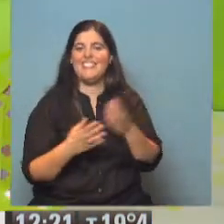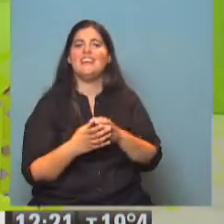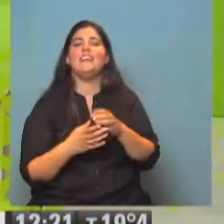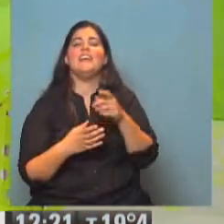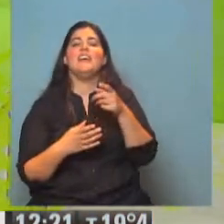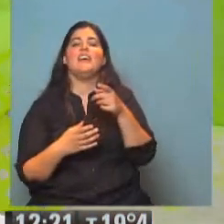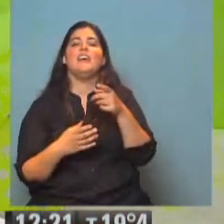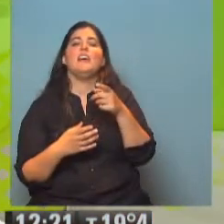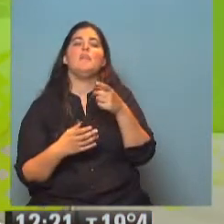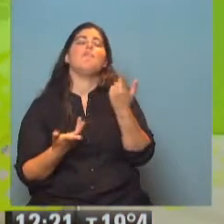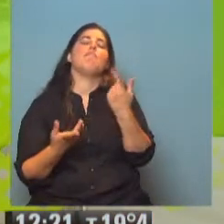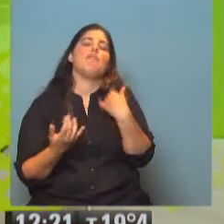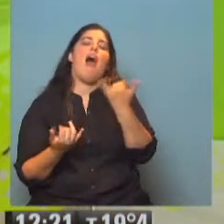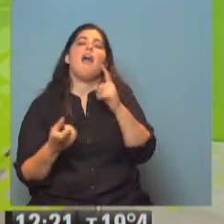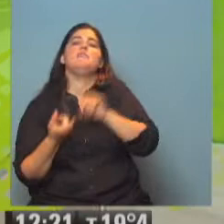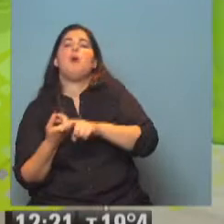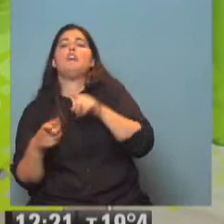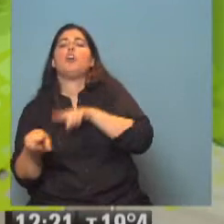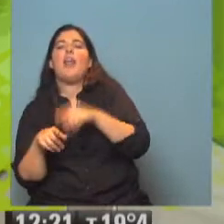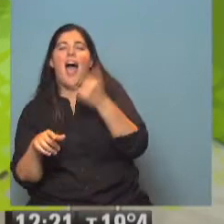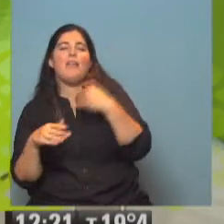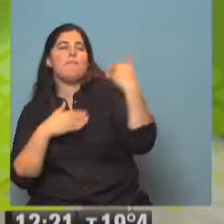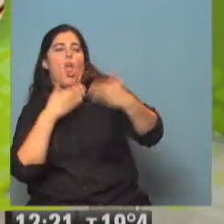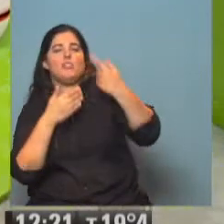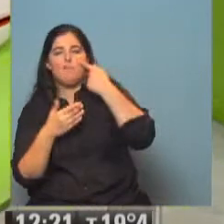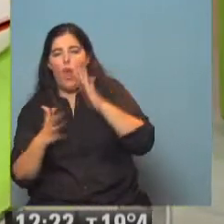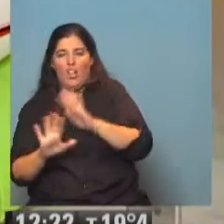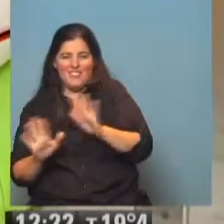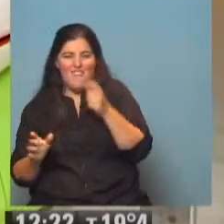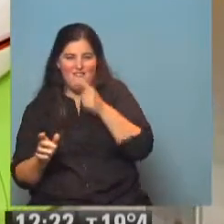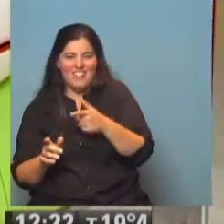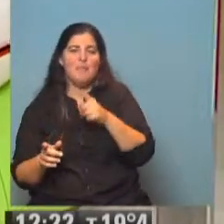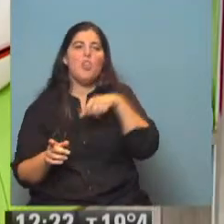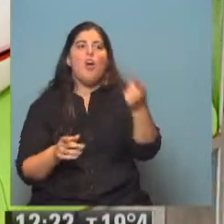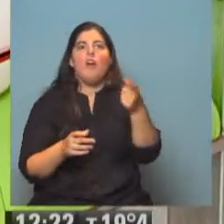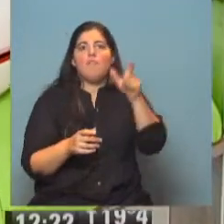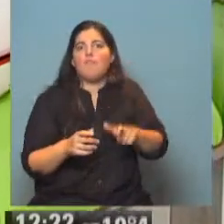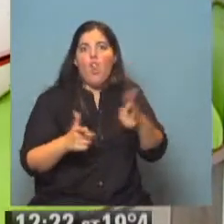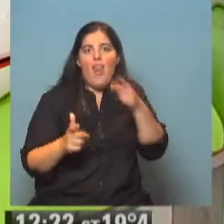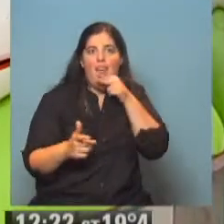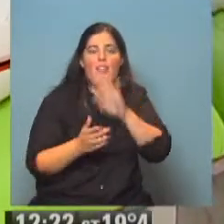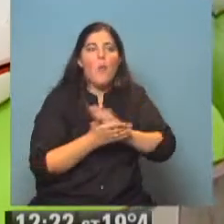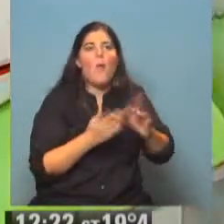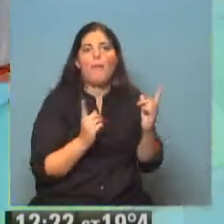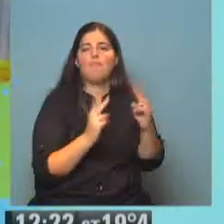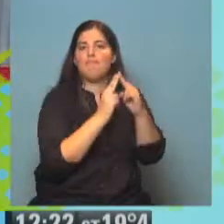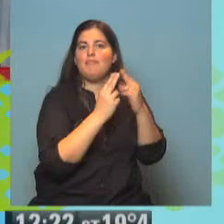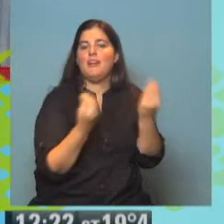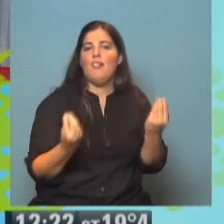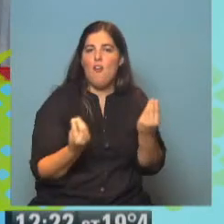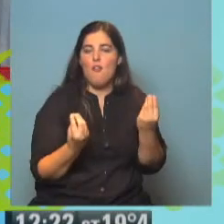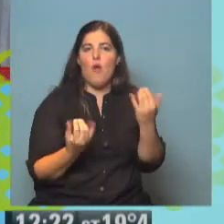o una pareja está todo bien porque ya viene en el proceso. Pero lo nuevo, ¿no? Decirle, bueno, mirá, tengo una bolsa... Por eso,